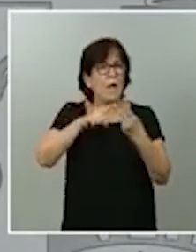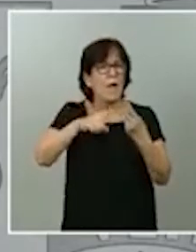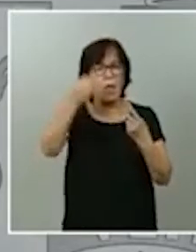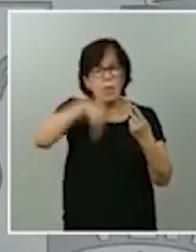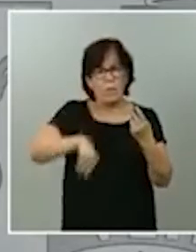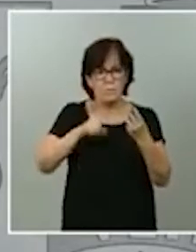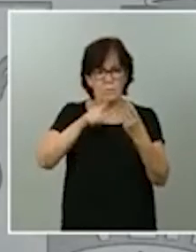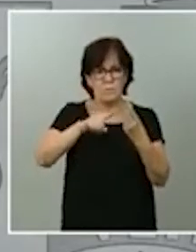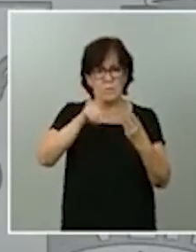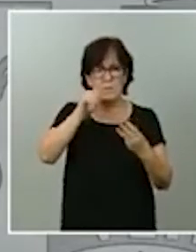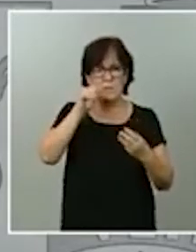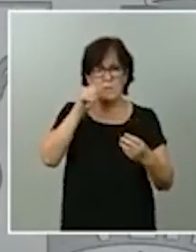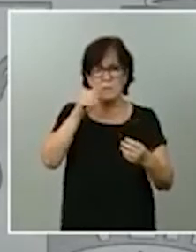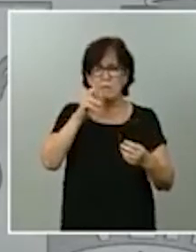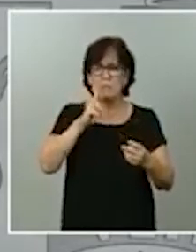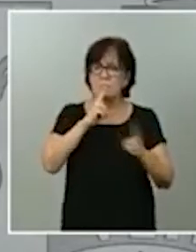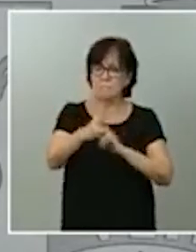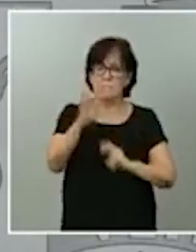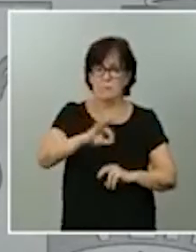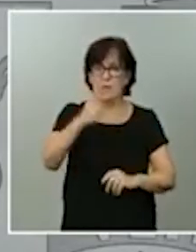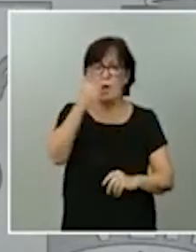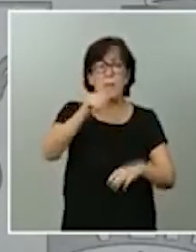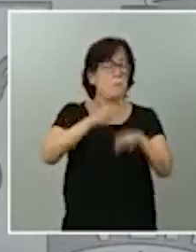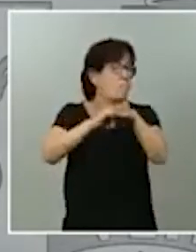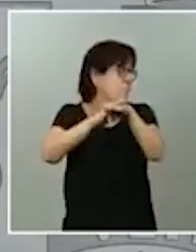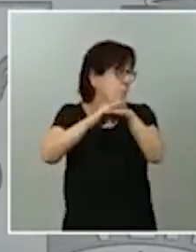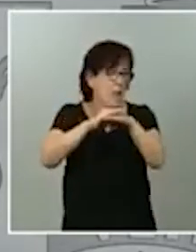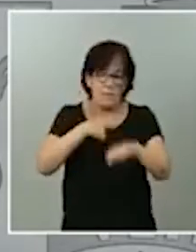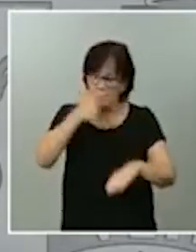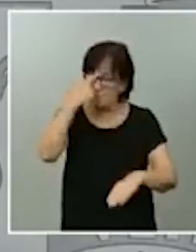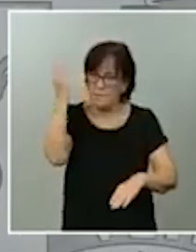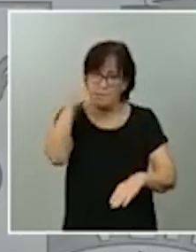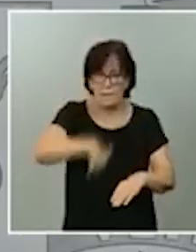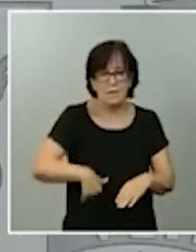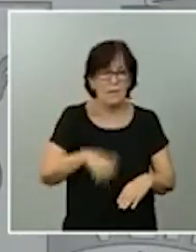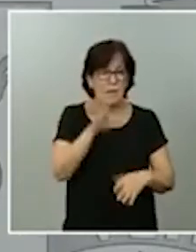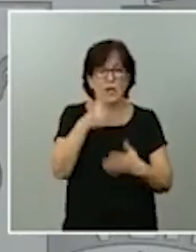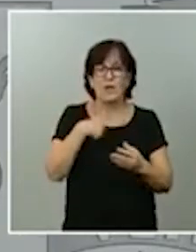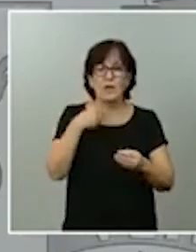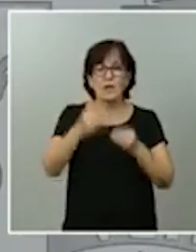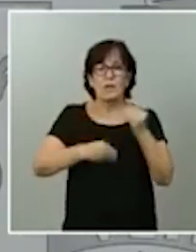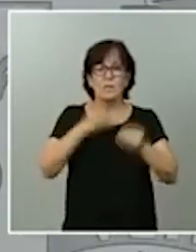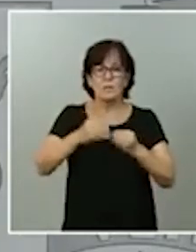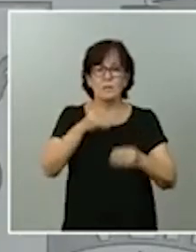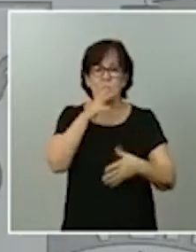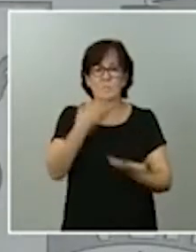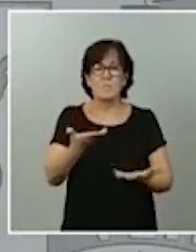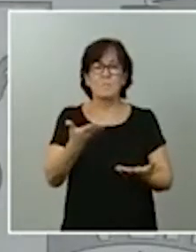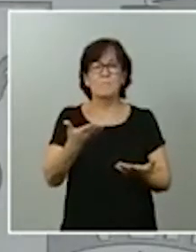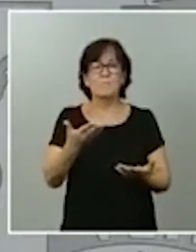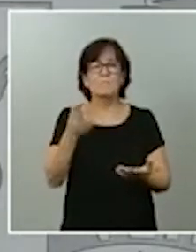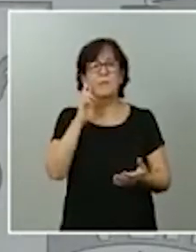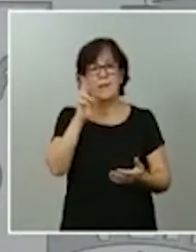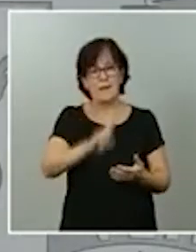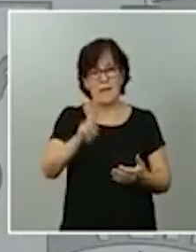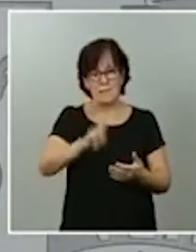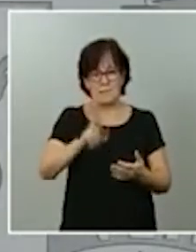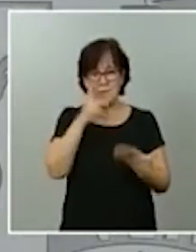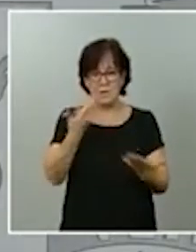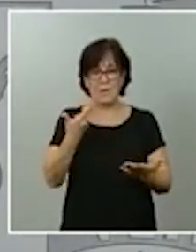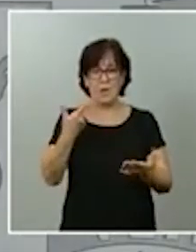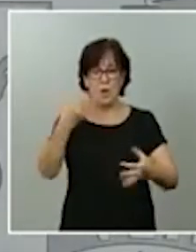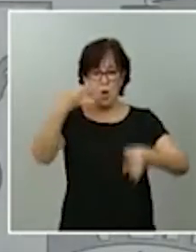ah perdón sí sí discúlpame patricia no no yo creo que en fin insisto esto está en el ámbito judicial ahora